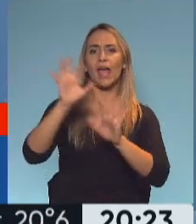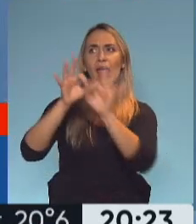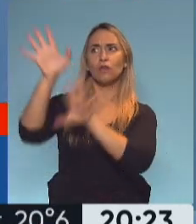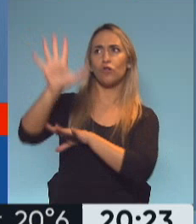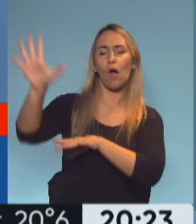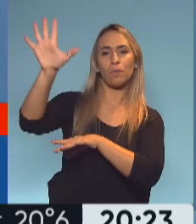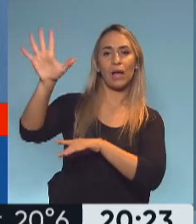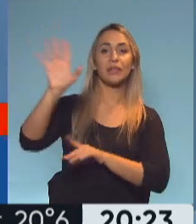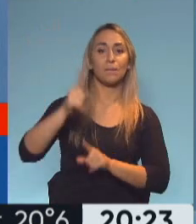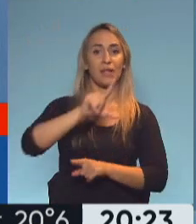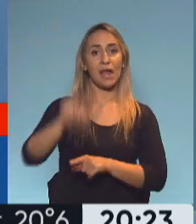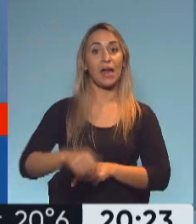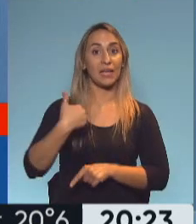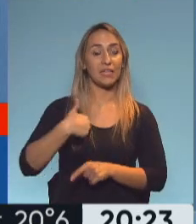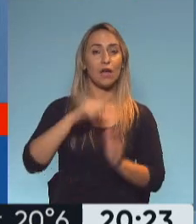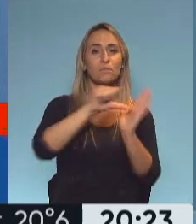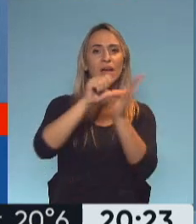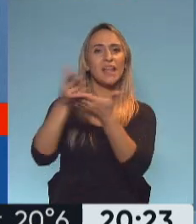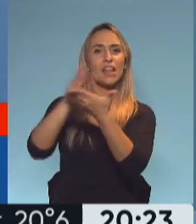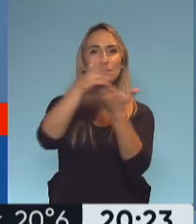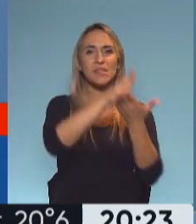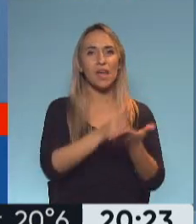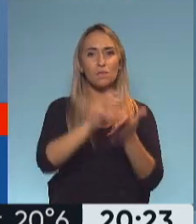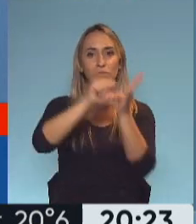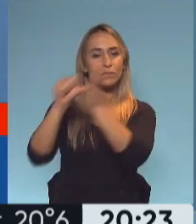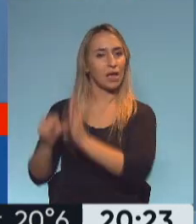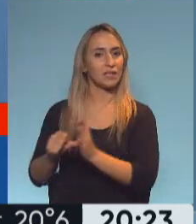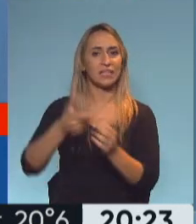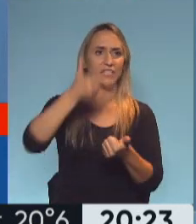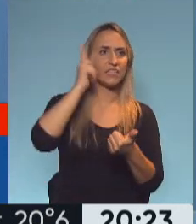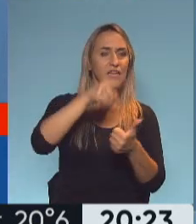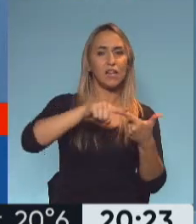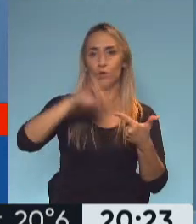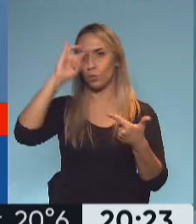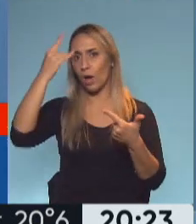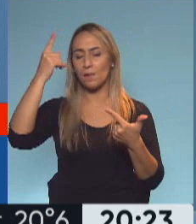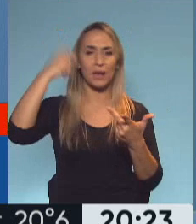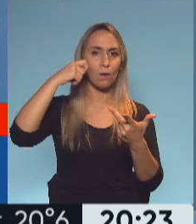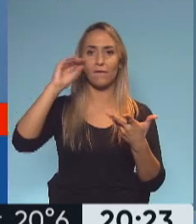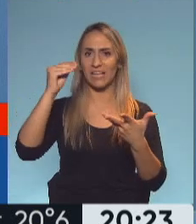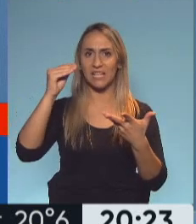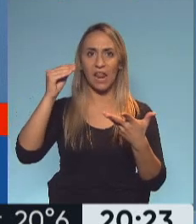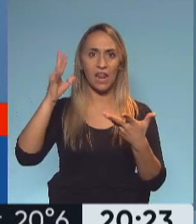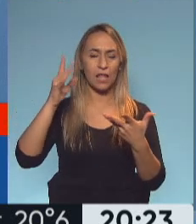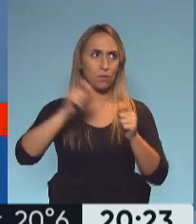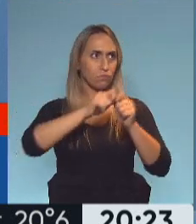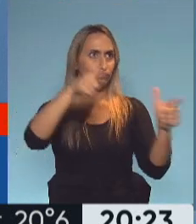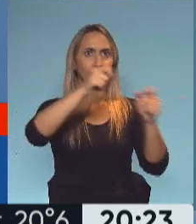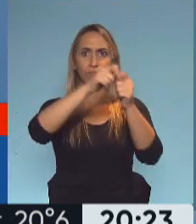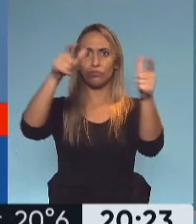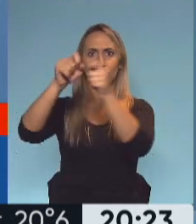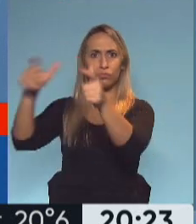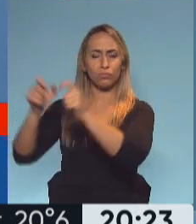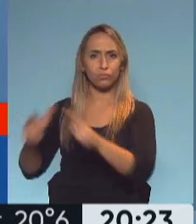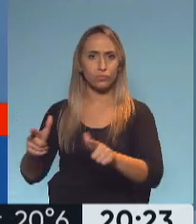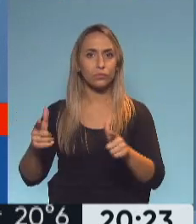limítrofes de la República Argentina o varios de los países limítrofes de la República Argentina, en Chile, en Uruguay, en Paraguay, en Brasil, que tiene un aumento exponencial